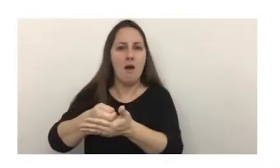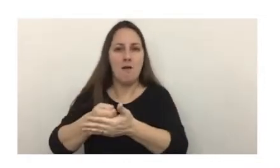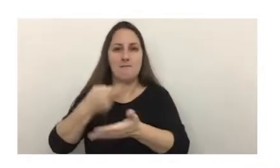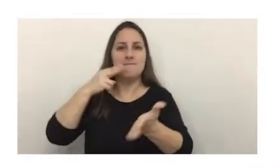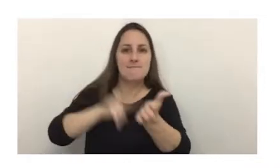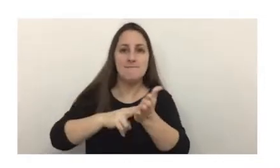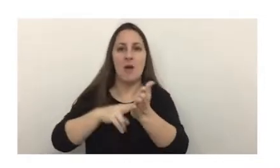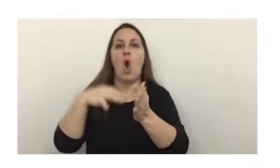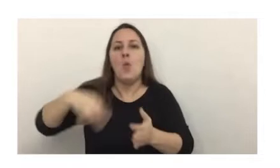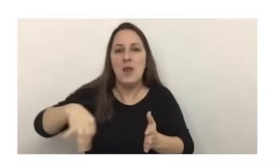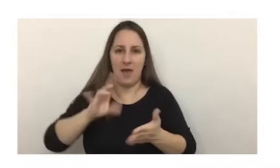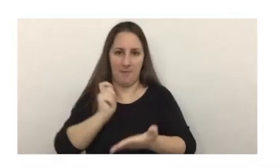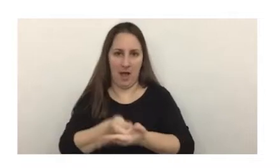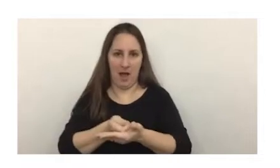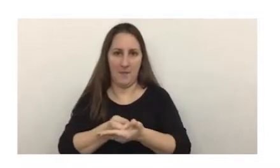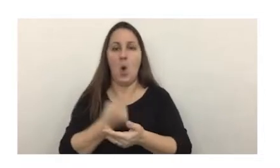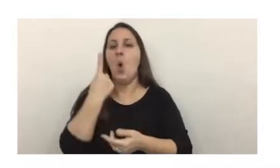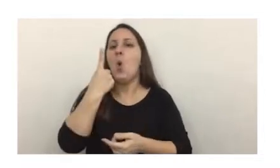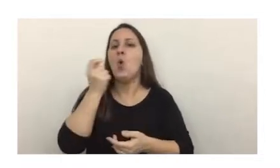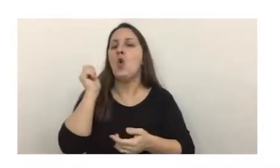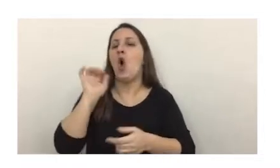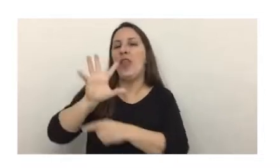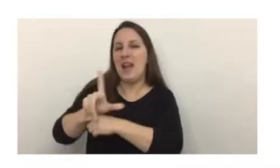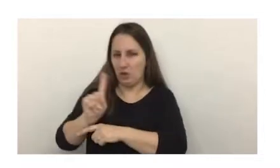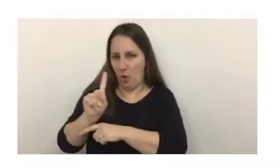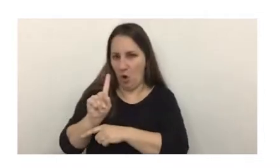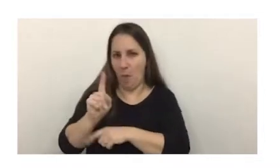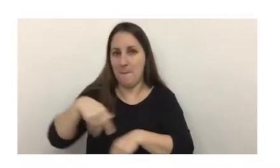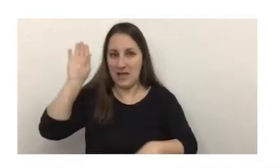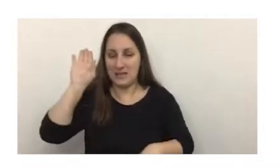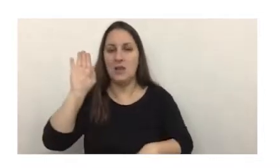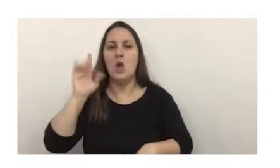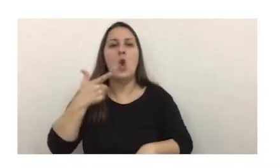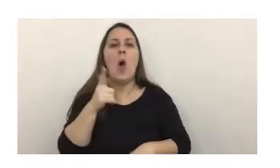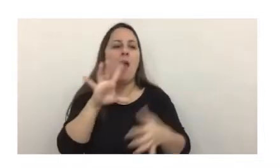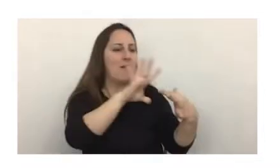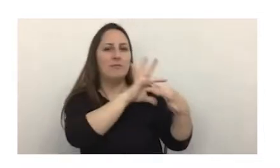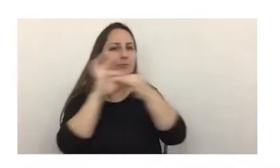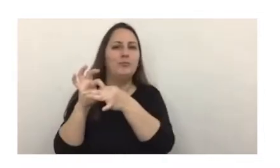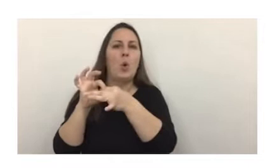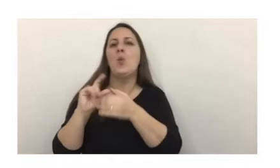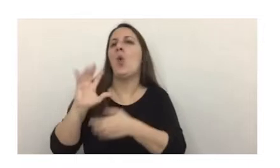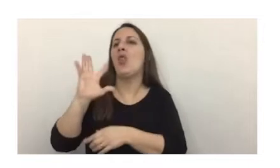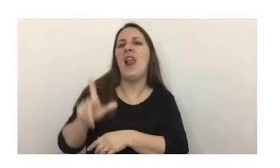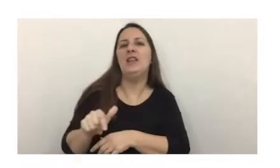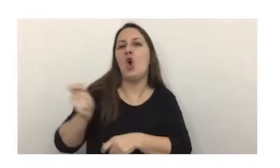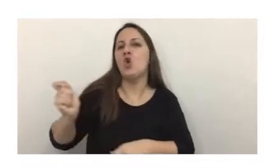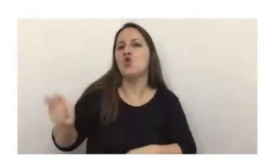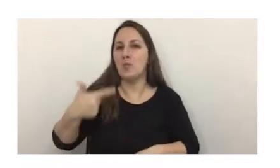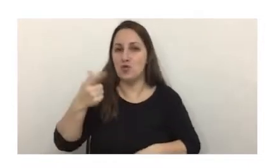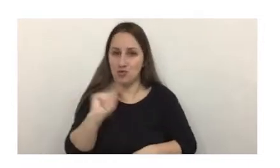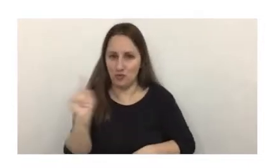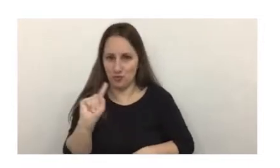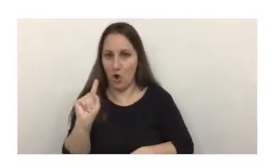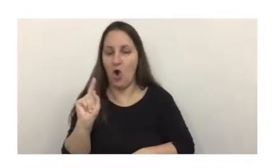tributarios se trata además de un delito especial propio es decir que no tiene correspondencia con un delito común y la calidad